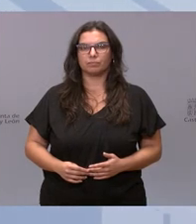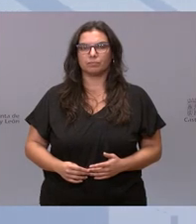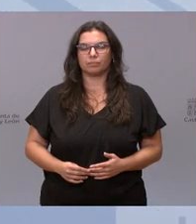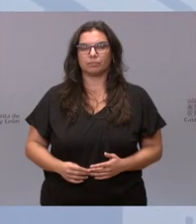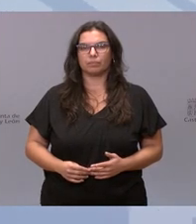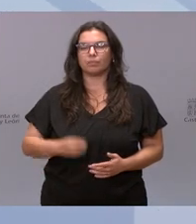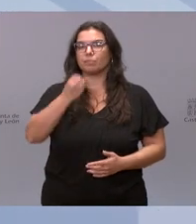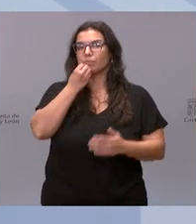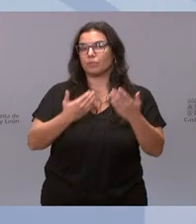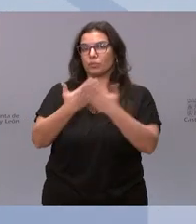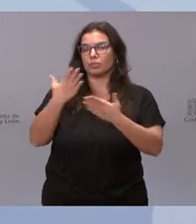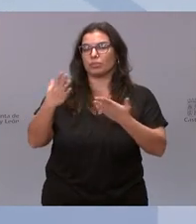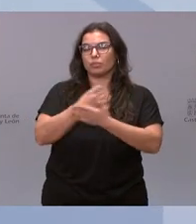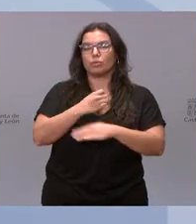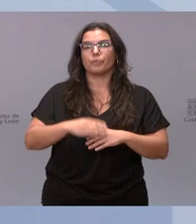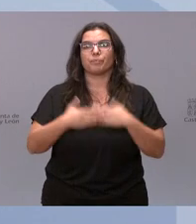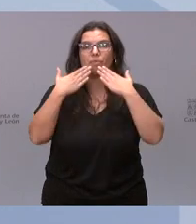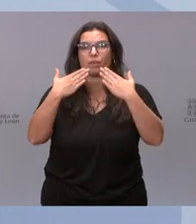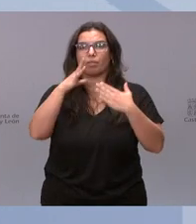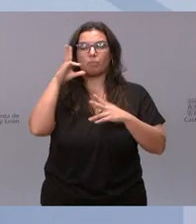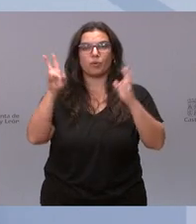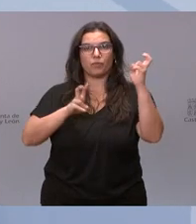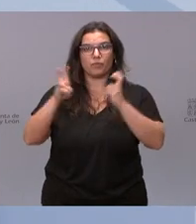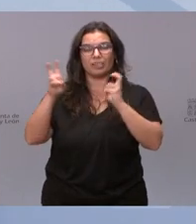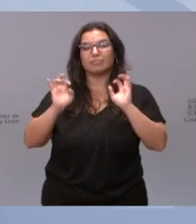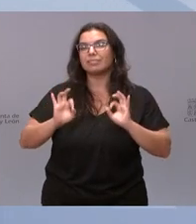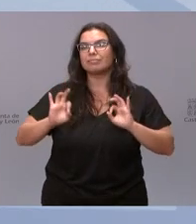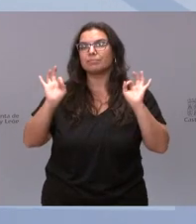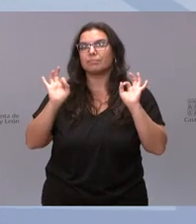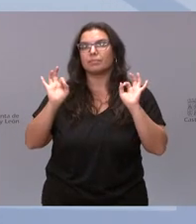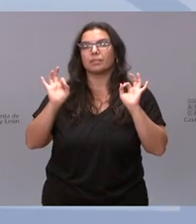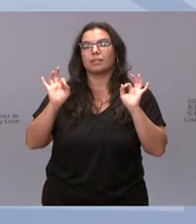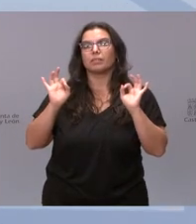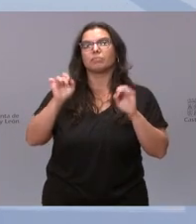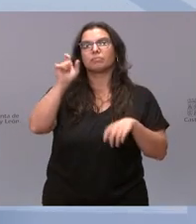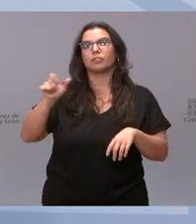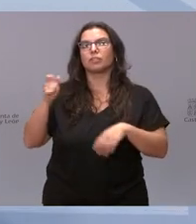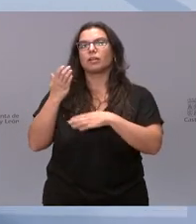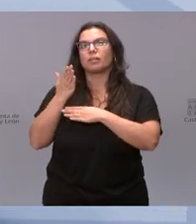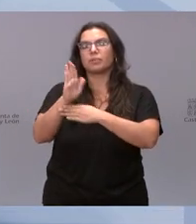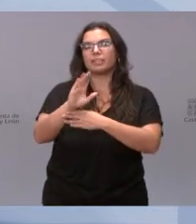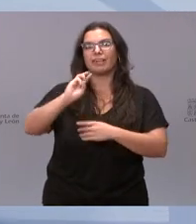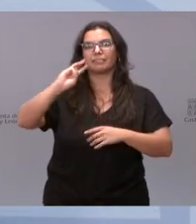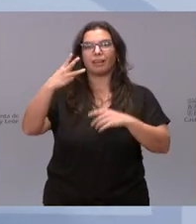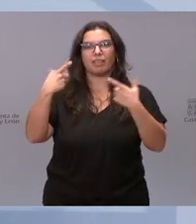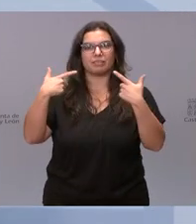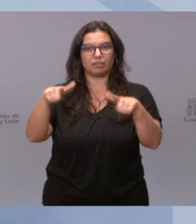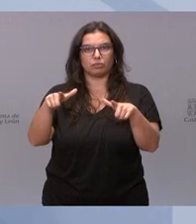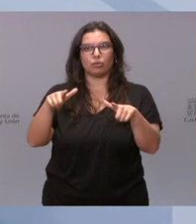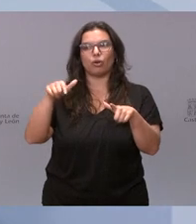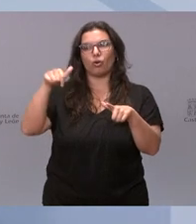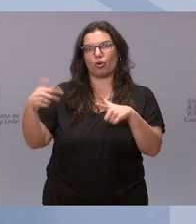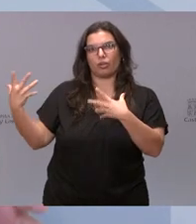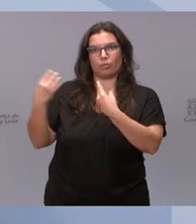Muy buenos días a todos. Muchas gracias por su asistencia y muy especialmente a los representantes del tercer sector que aquí hoy nos